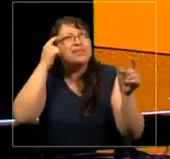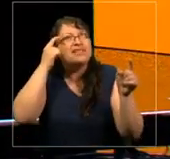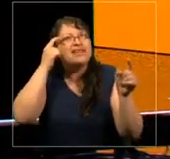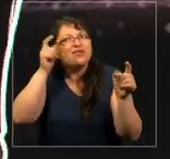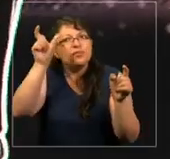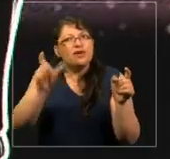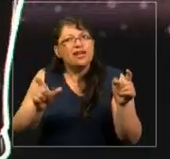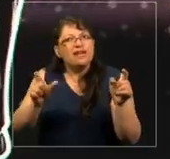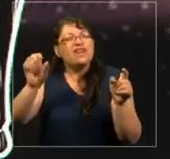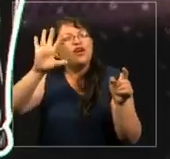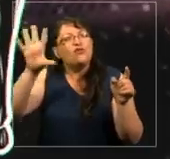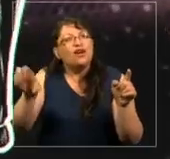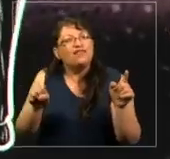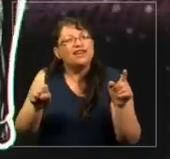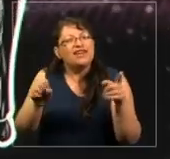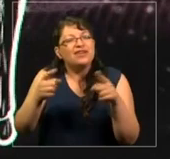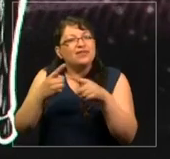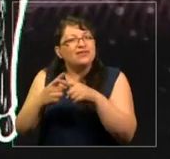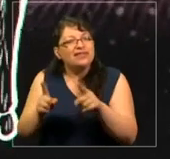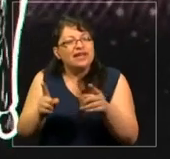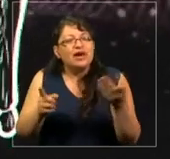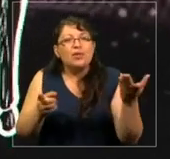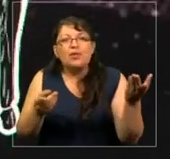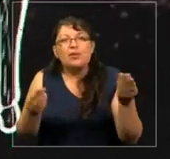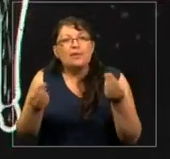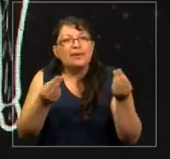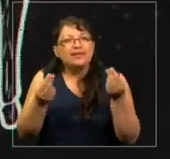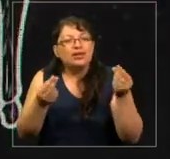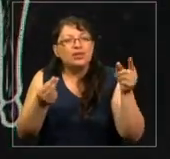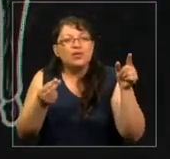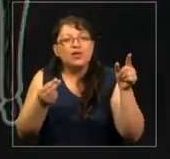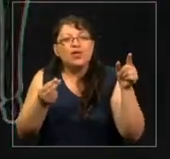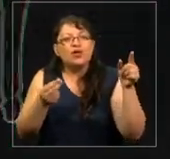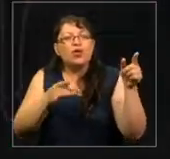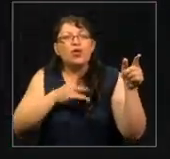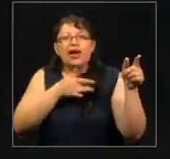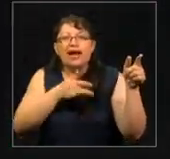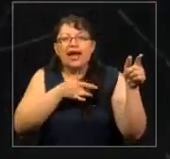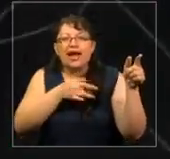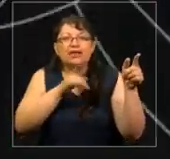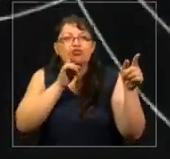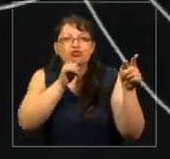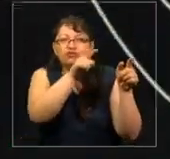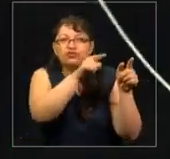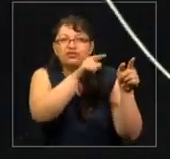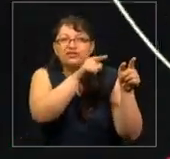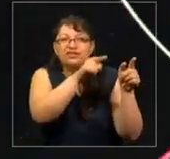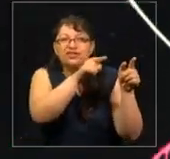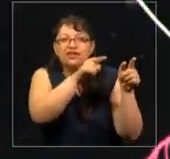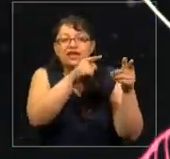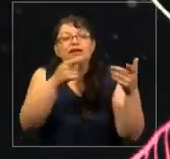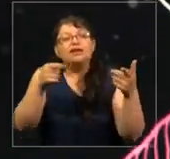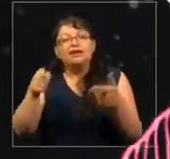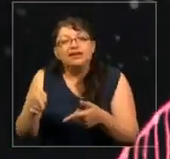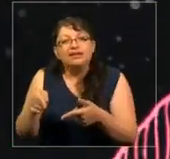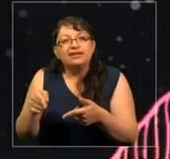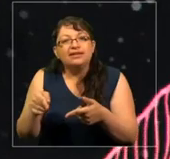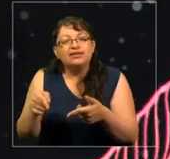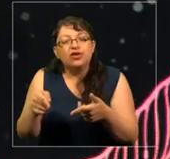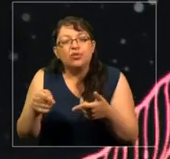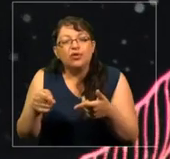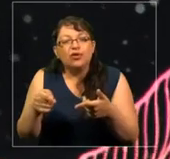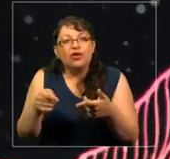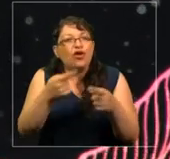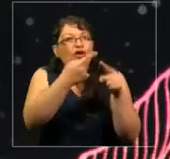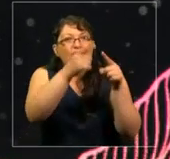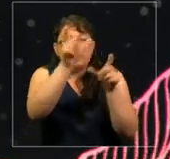era un tipo de patronización y lástima que ella tenía. Y es sorprendente, como otras personas